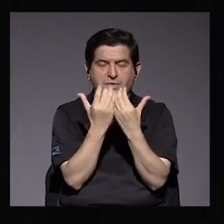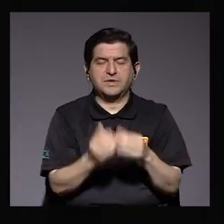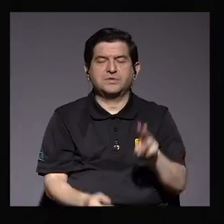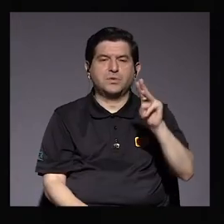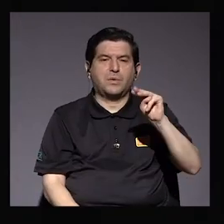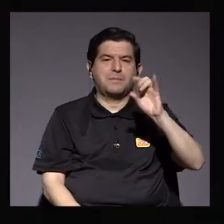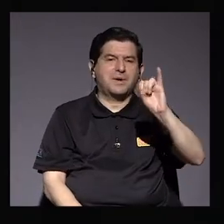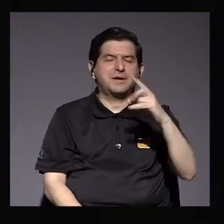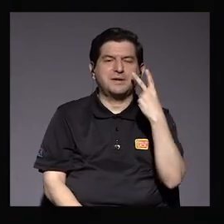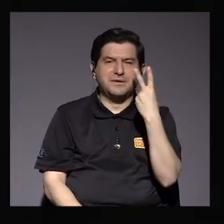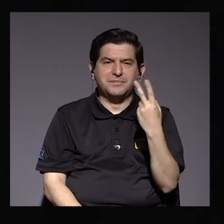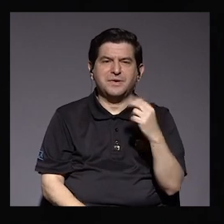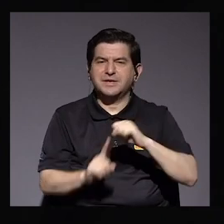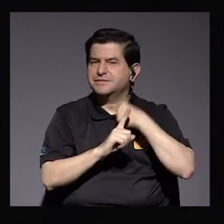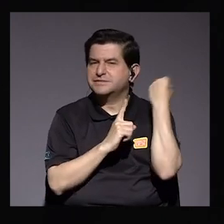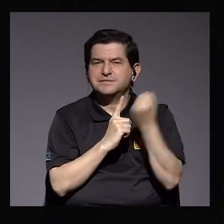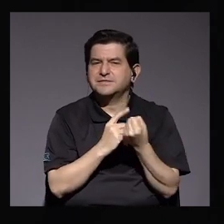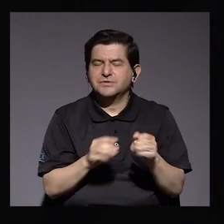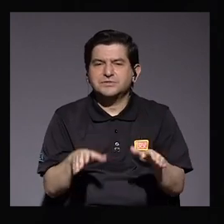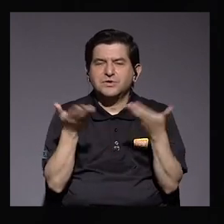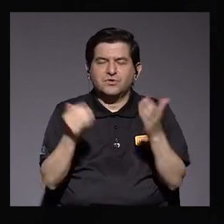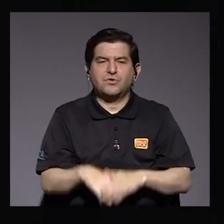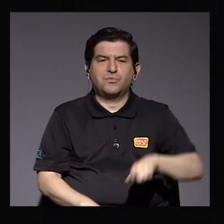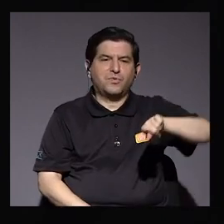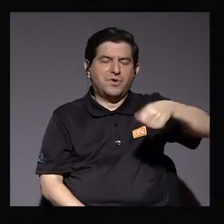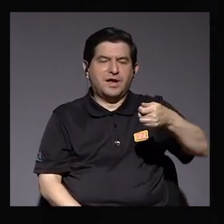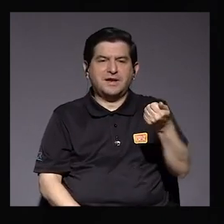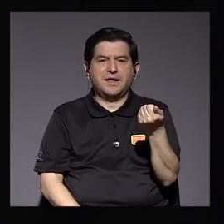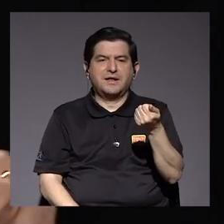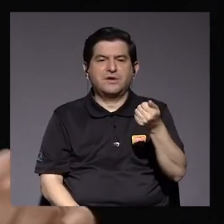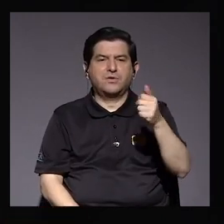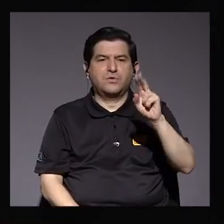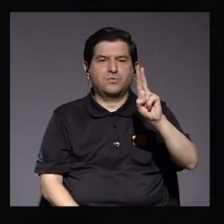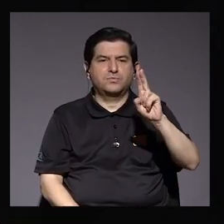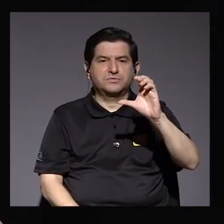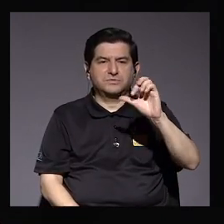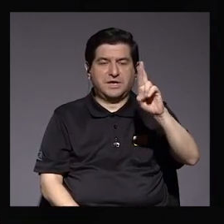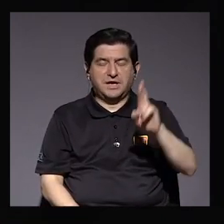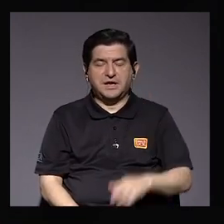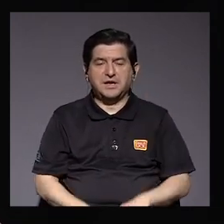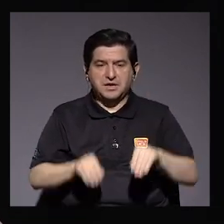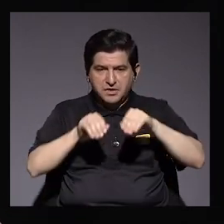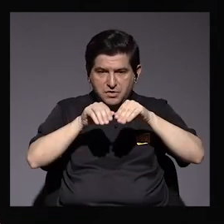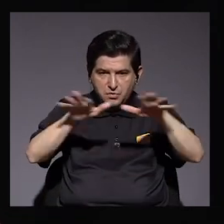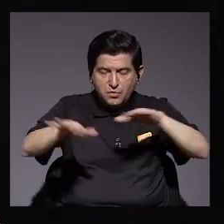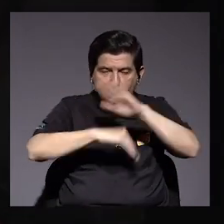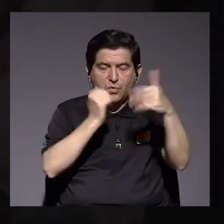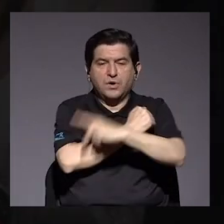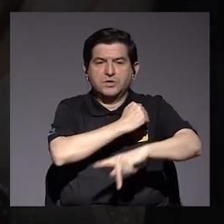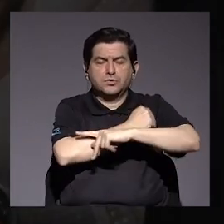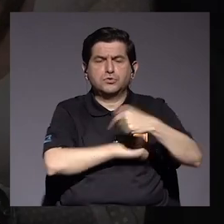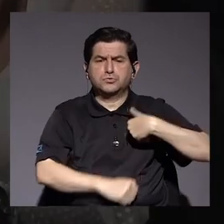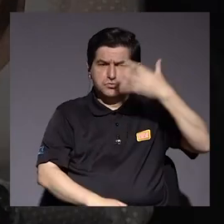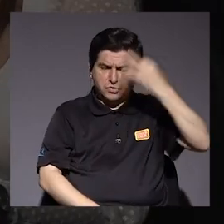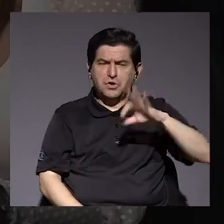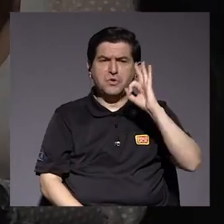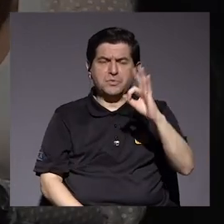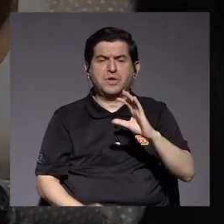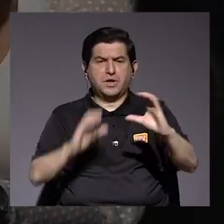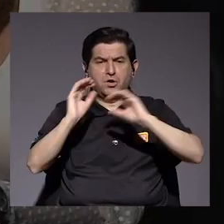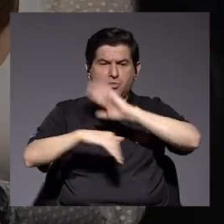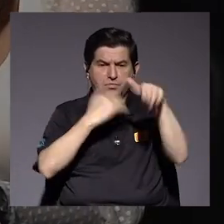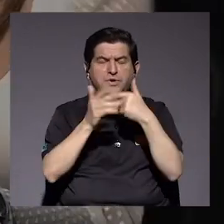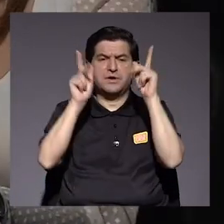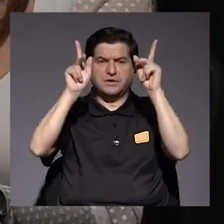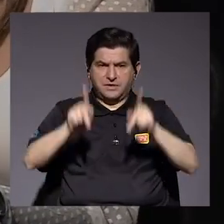como vería que el canal 15 universidad de costa rica tenga cobertura en todo el territorio nacional muy bien a mi me parece que la comunicación debería de